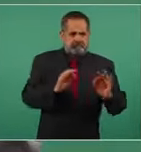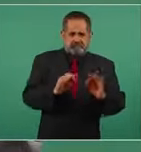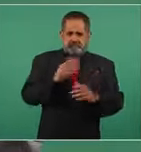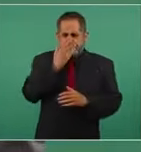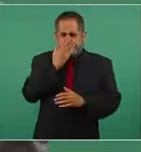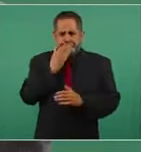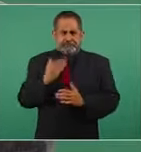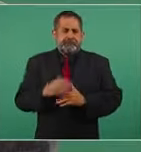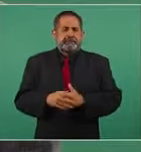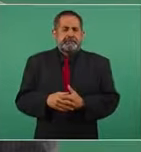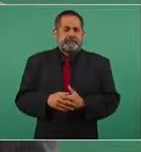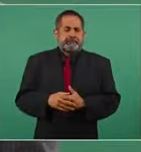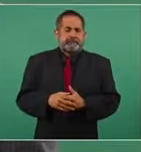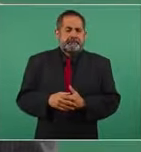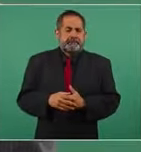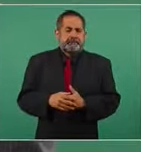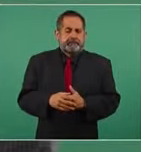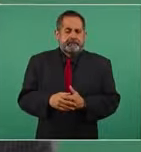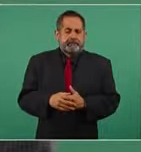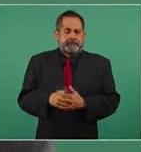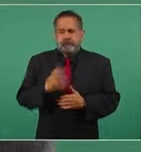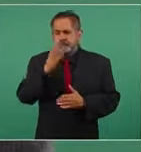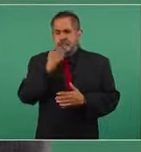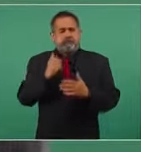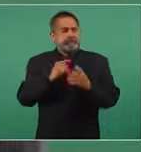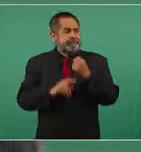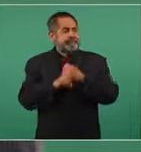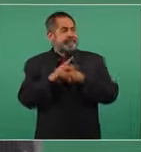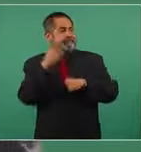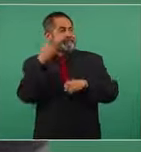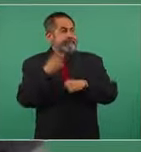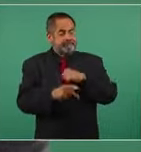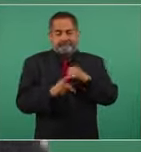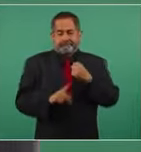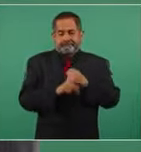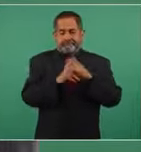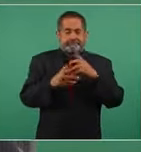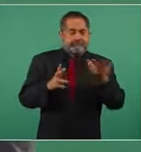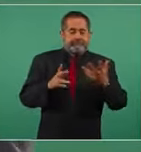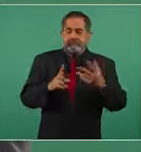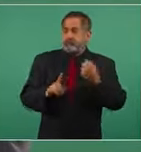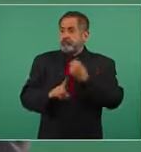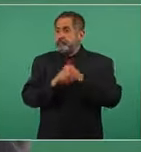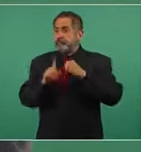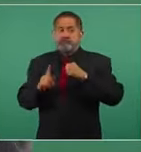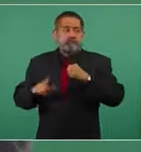no hay riesgos de inestabilidad,